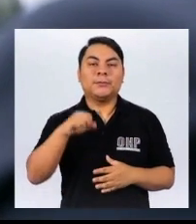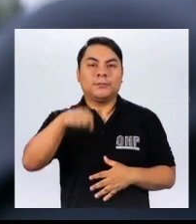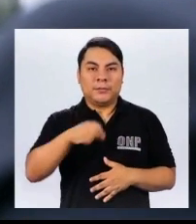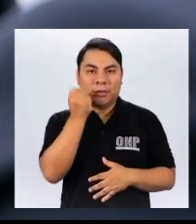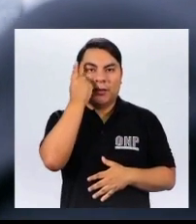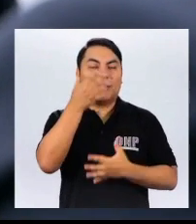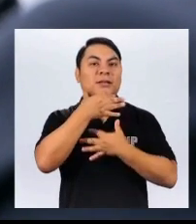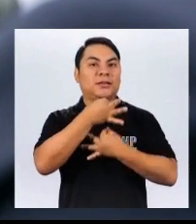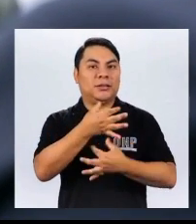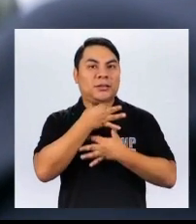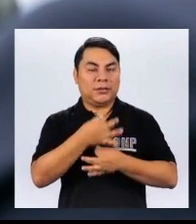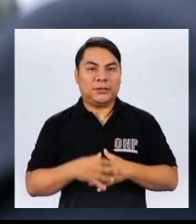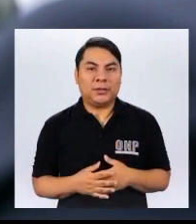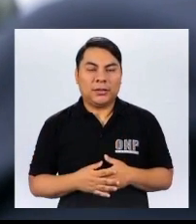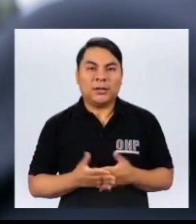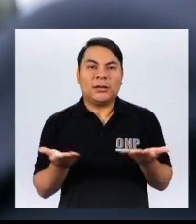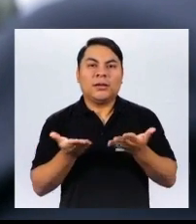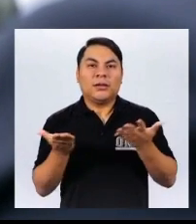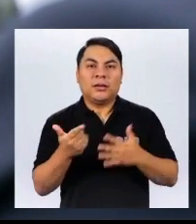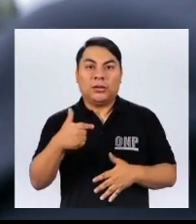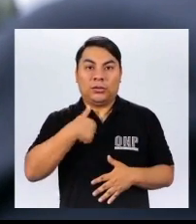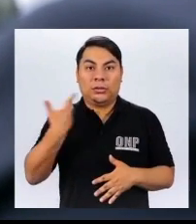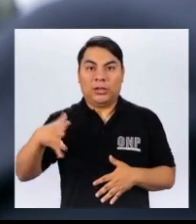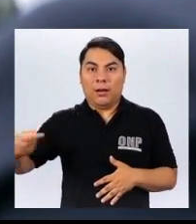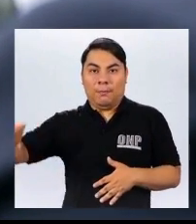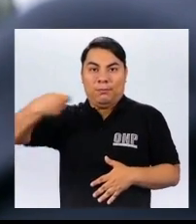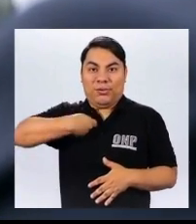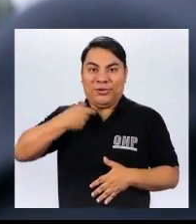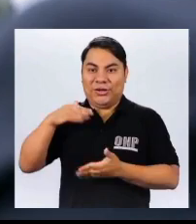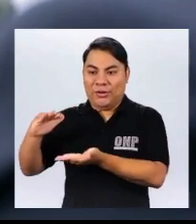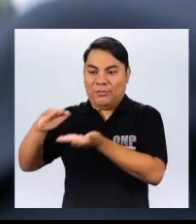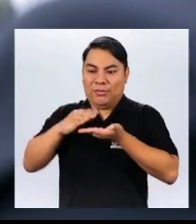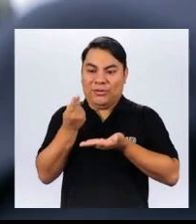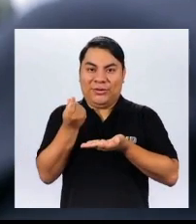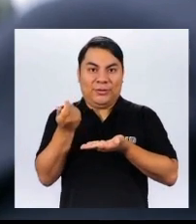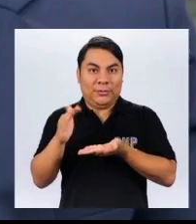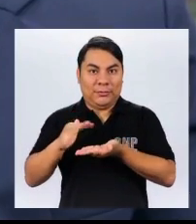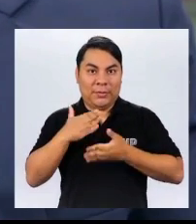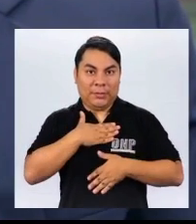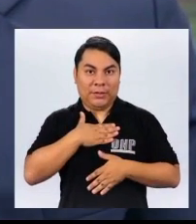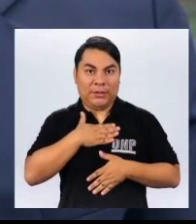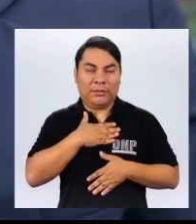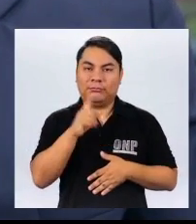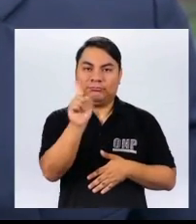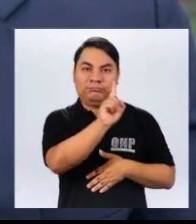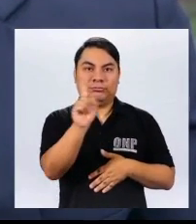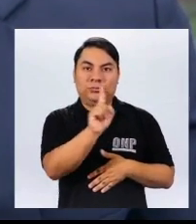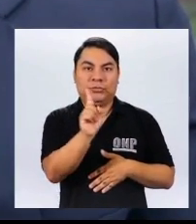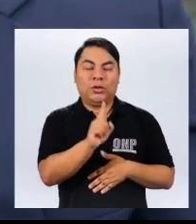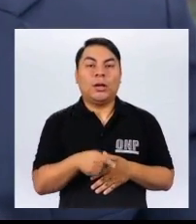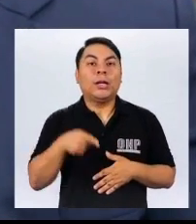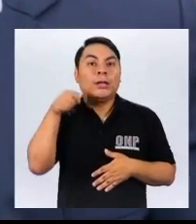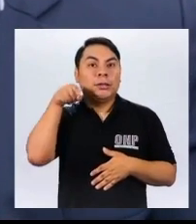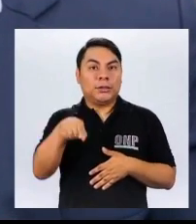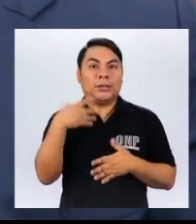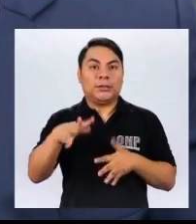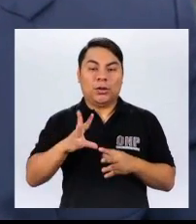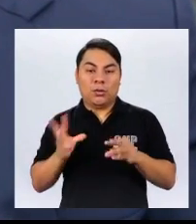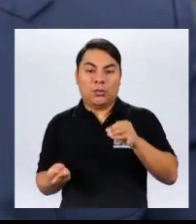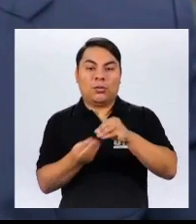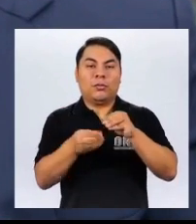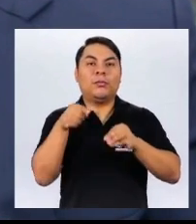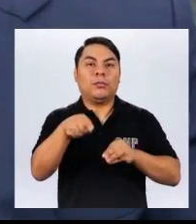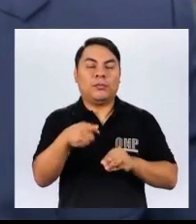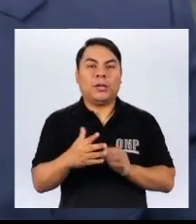Muy interesante ¿Y qué? ¿Me lo dan y puedo cobrarlo como dinero en efectivo? No, no es así Precisamente los